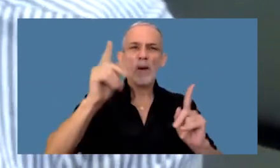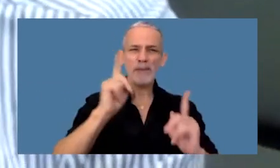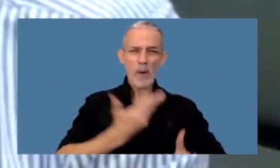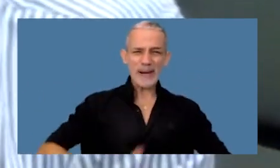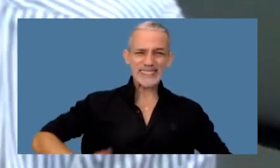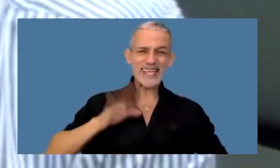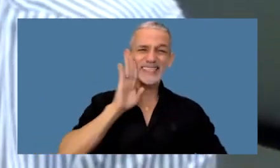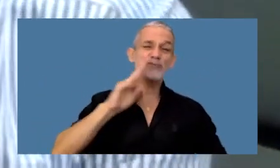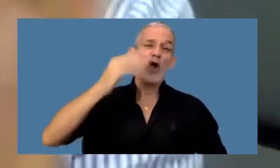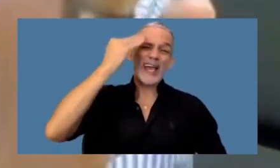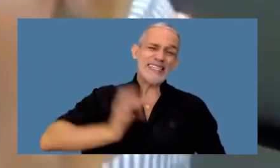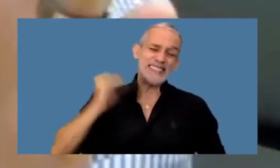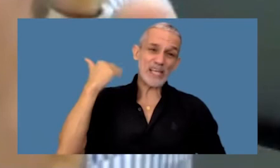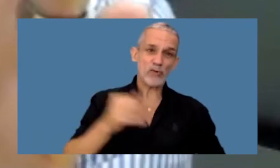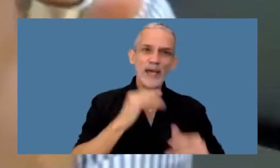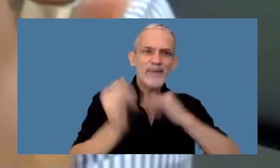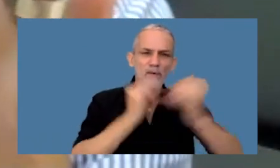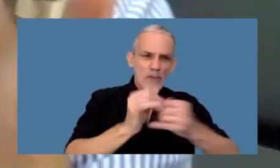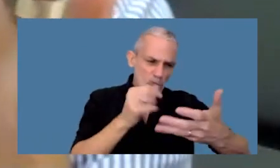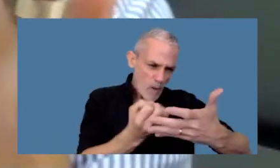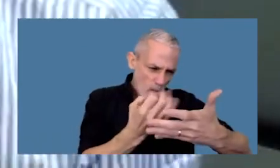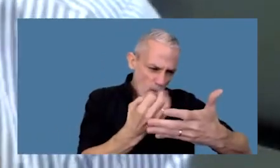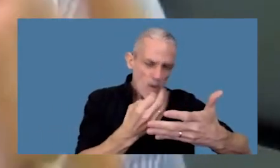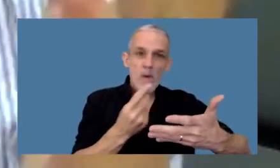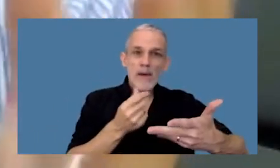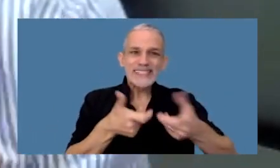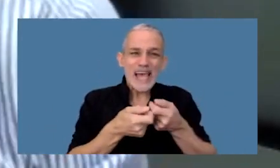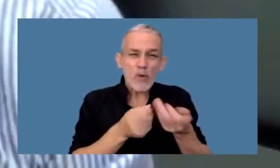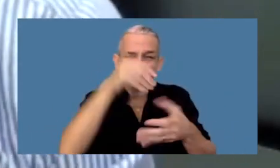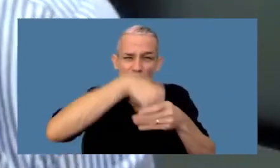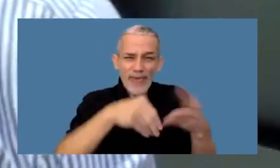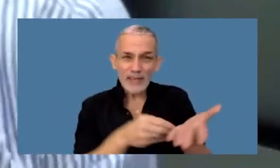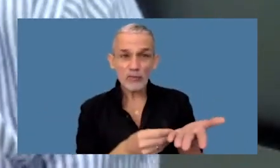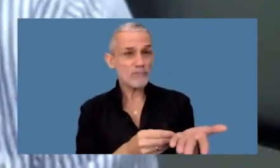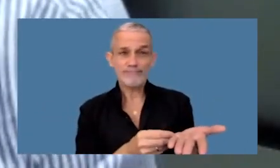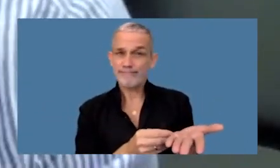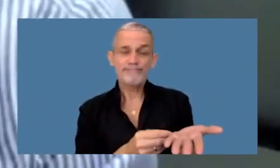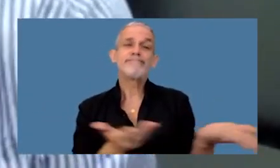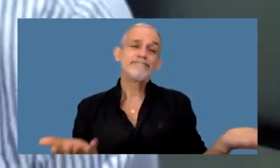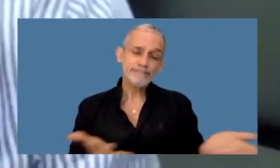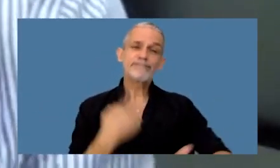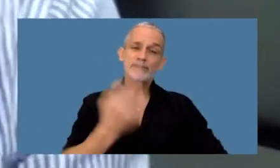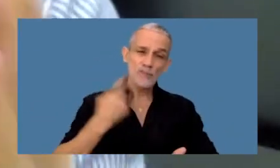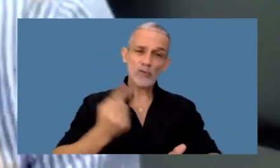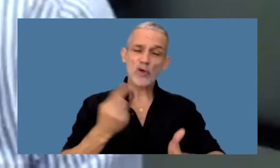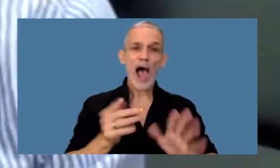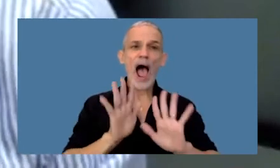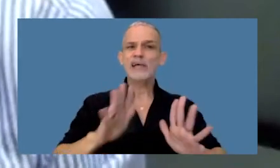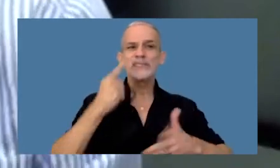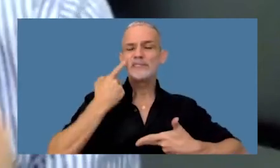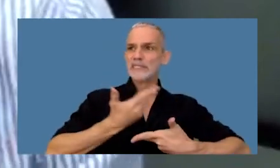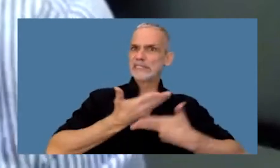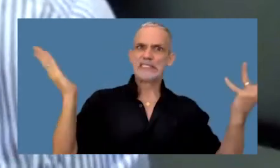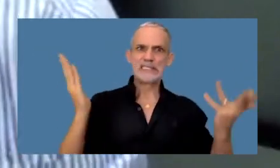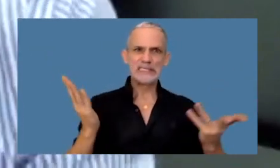norteamericano hace 15 años a información entonces es inexorable estamos super expuestos